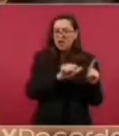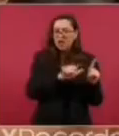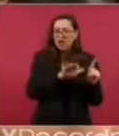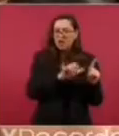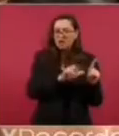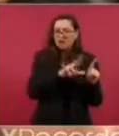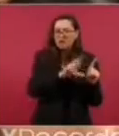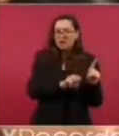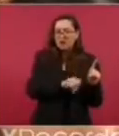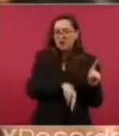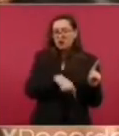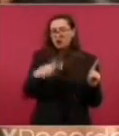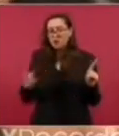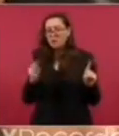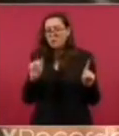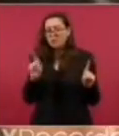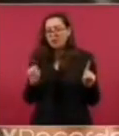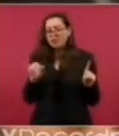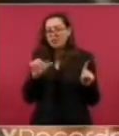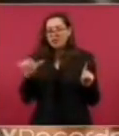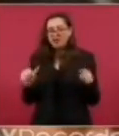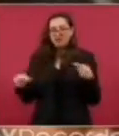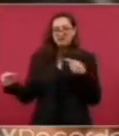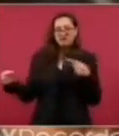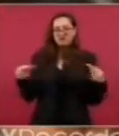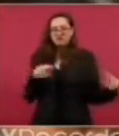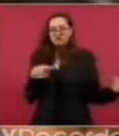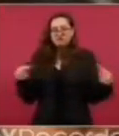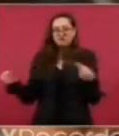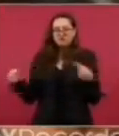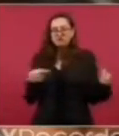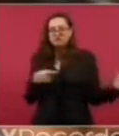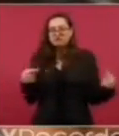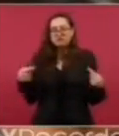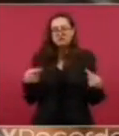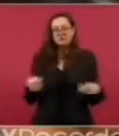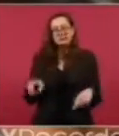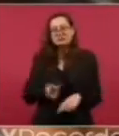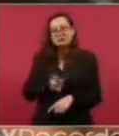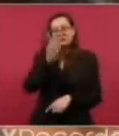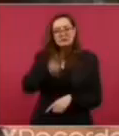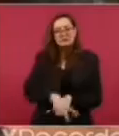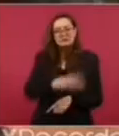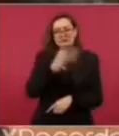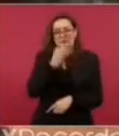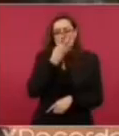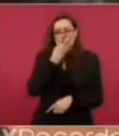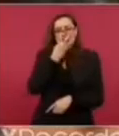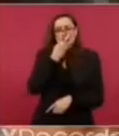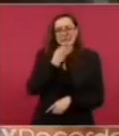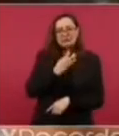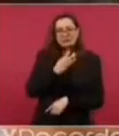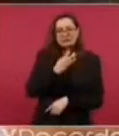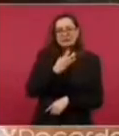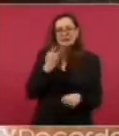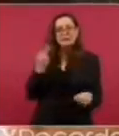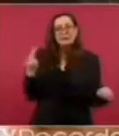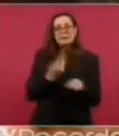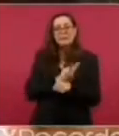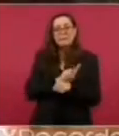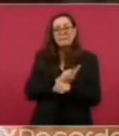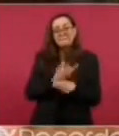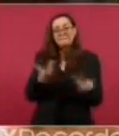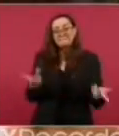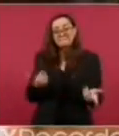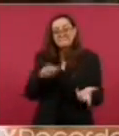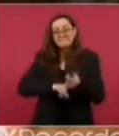la dictadura de Padilla. Lo triste de todo esto es que están utilizando de carne de cañón Alparo, pues, a todos